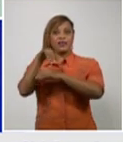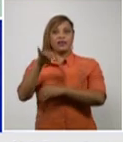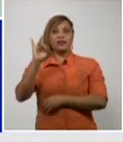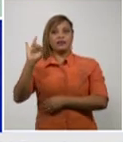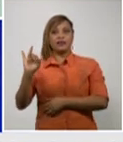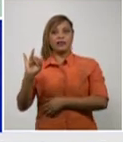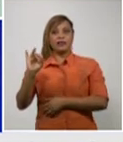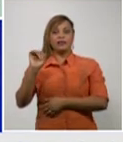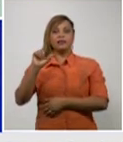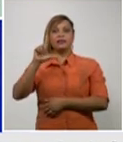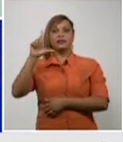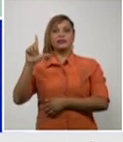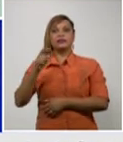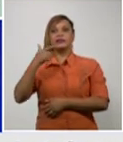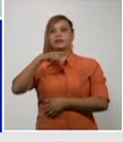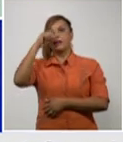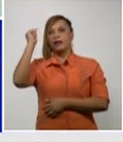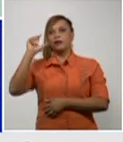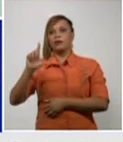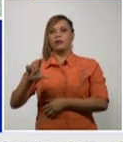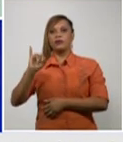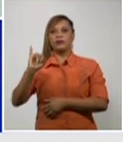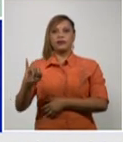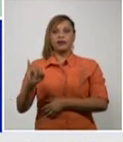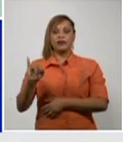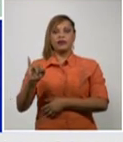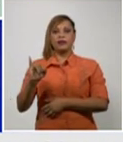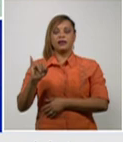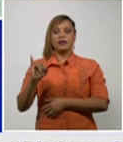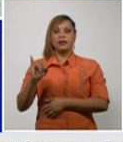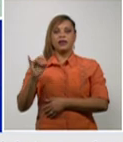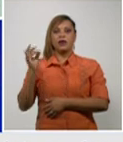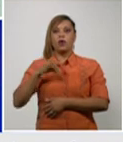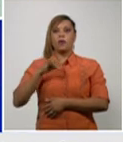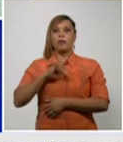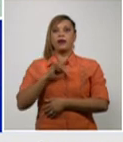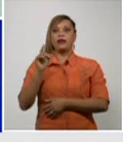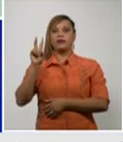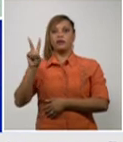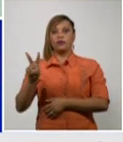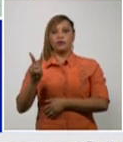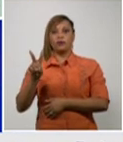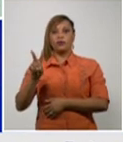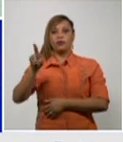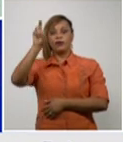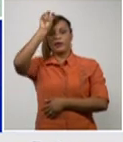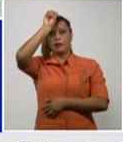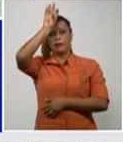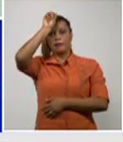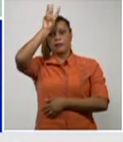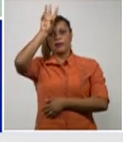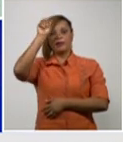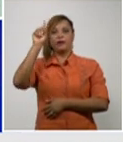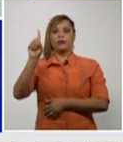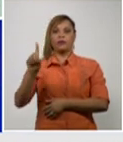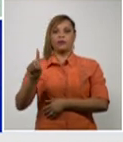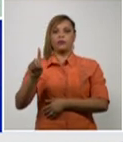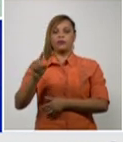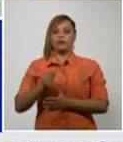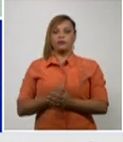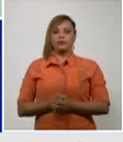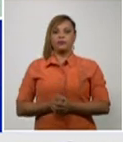San Luis con 6 Los Palacios con 2 y Minas de la Tambre un caso autóctono